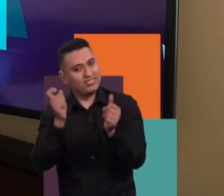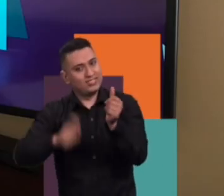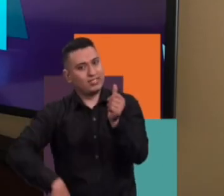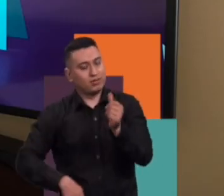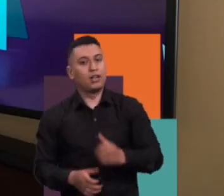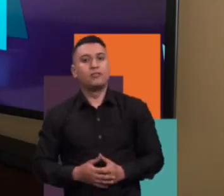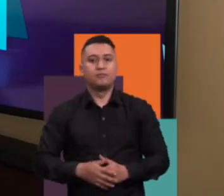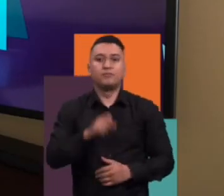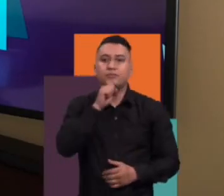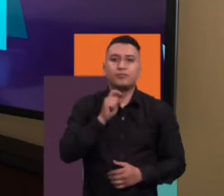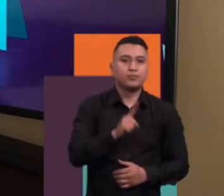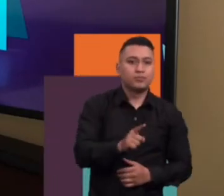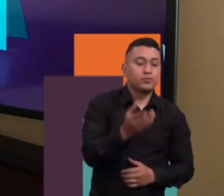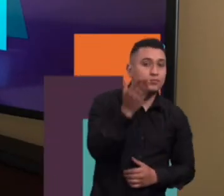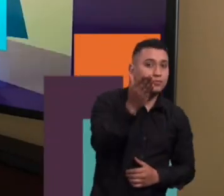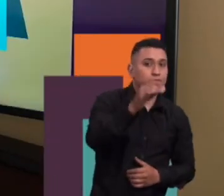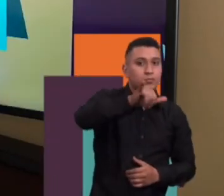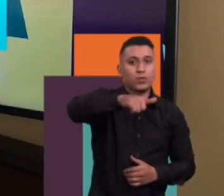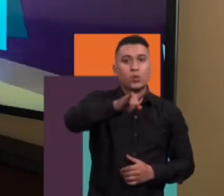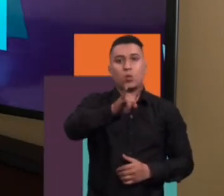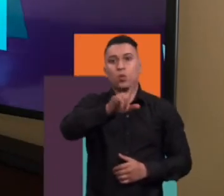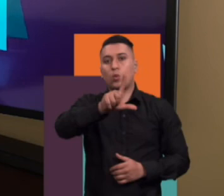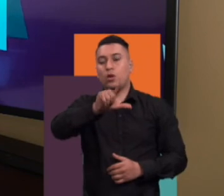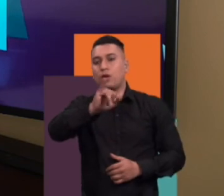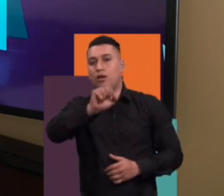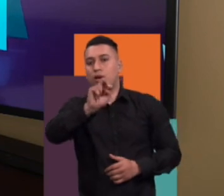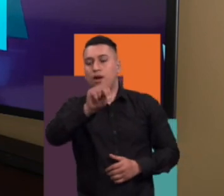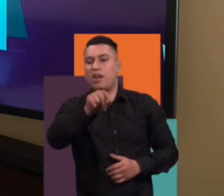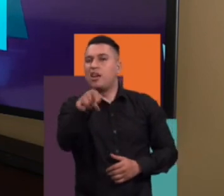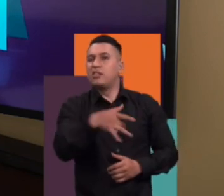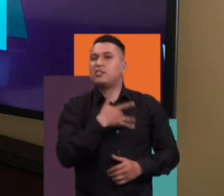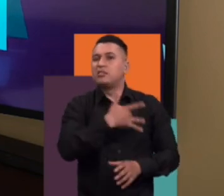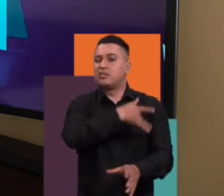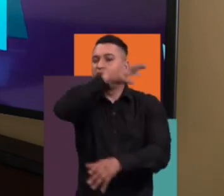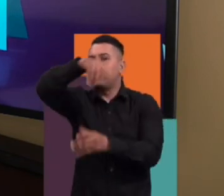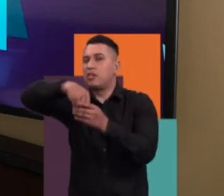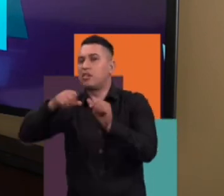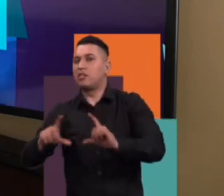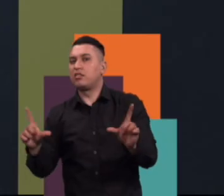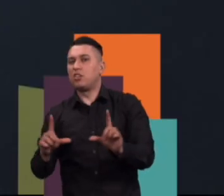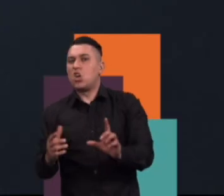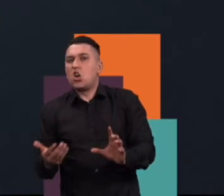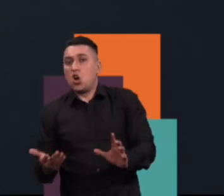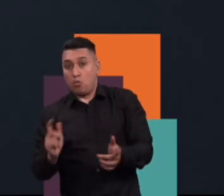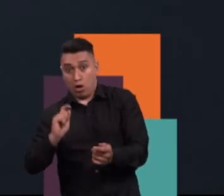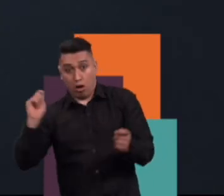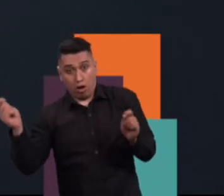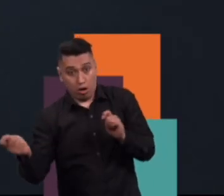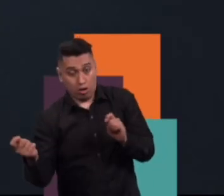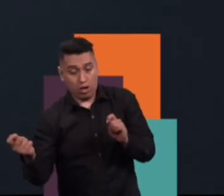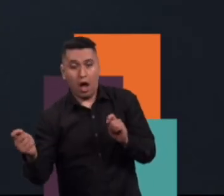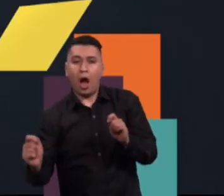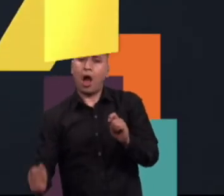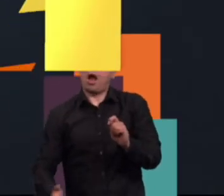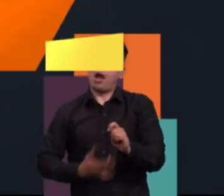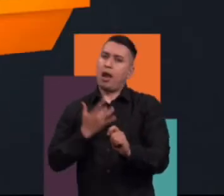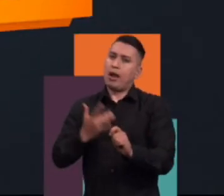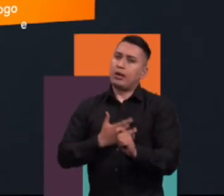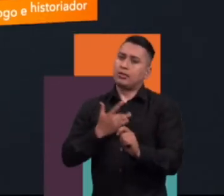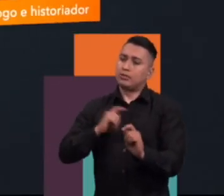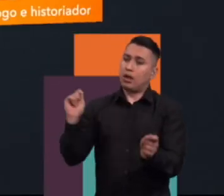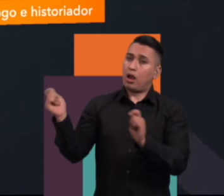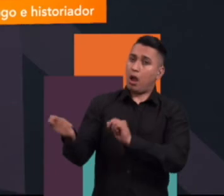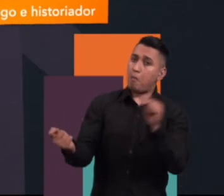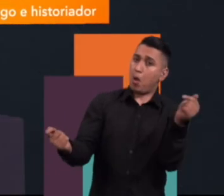Julián, ¿cómo será la aventura post-pandemia? ¿Cambiará su papel en la televisión? Ahora, cambios, no.